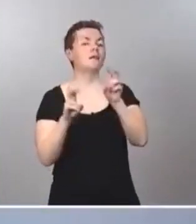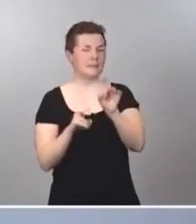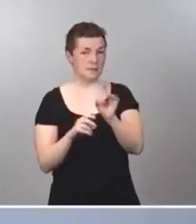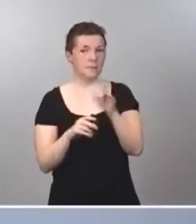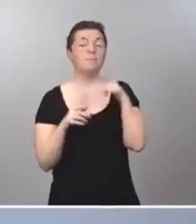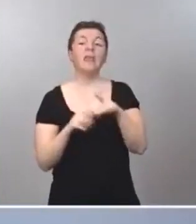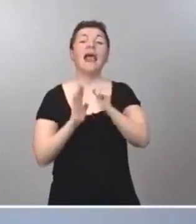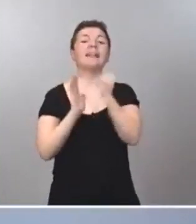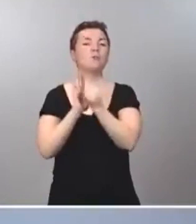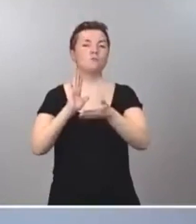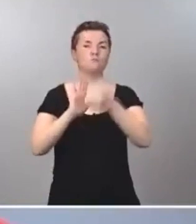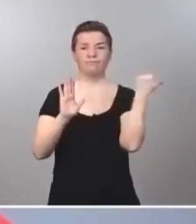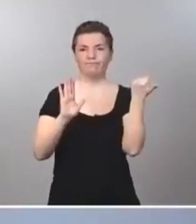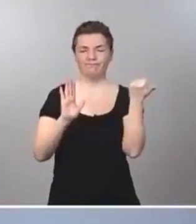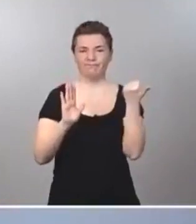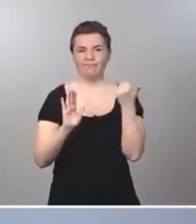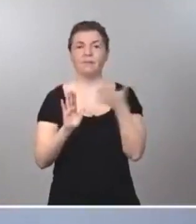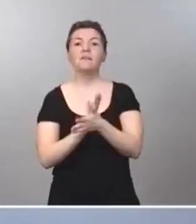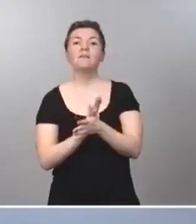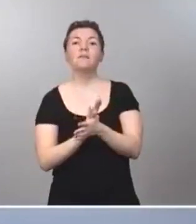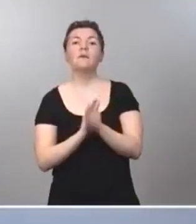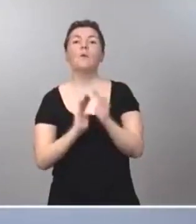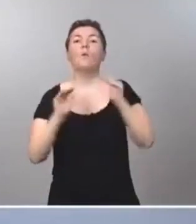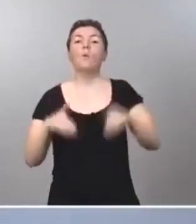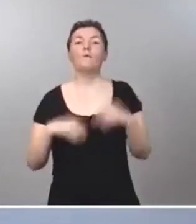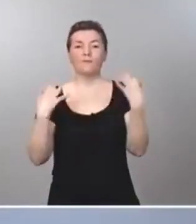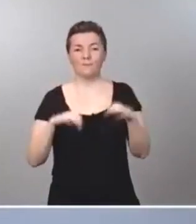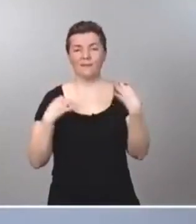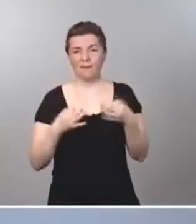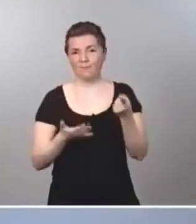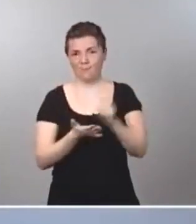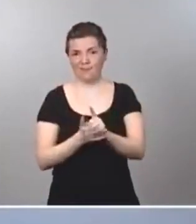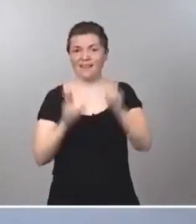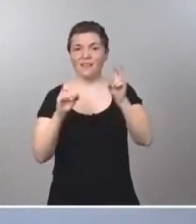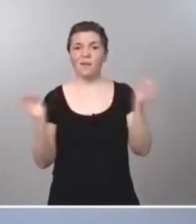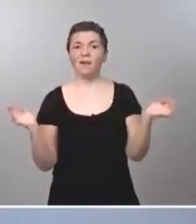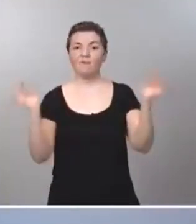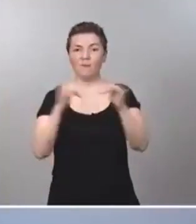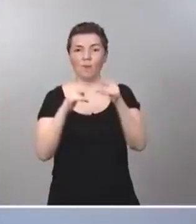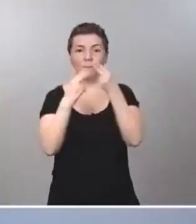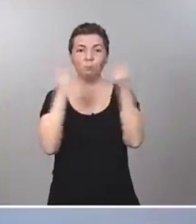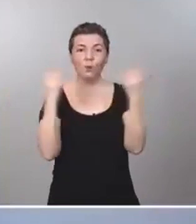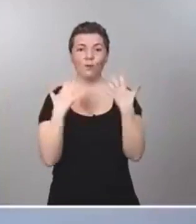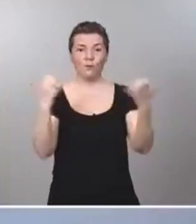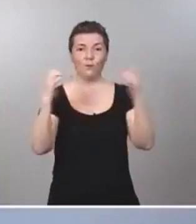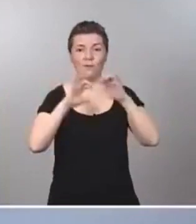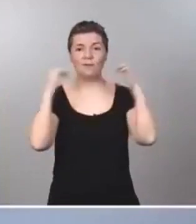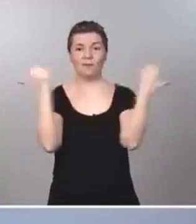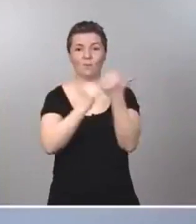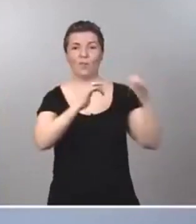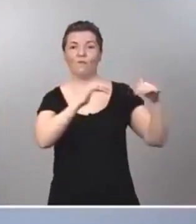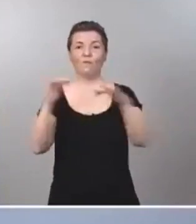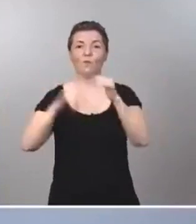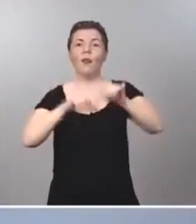artículo y por tanto volvemos a la normalidad en cuanto a la influencia de público a nuestros estadios, la liga de fútbol